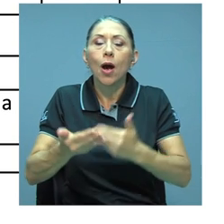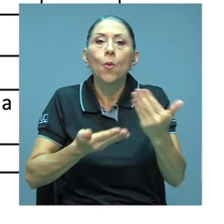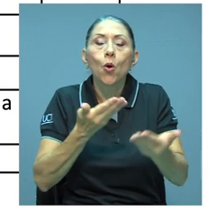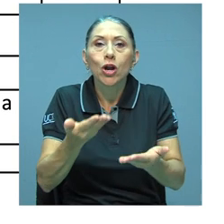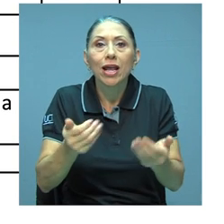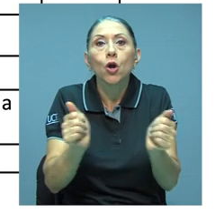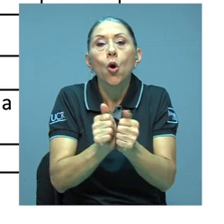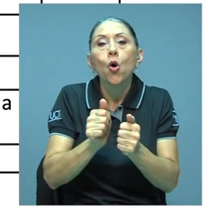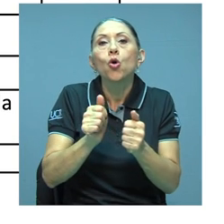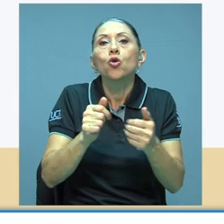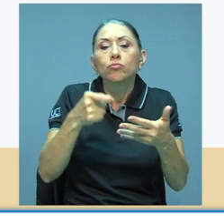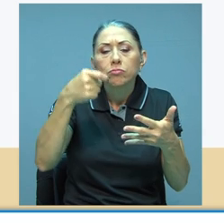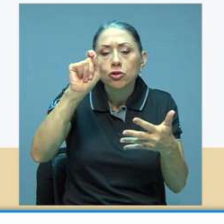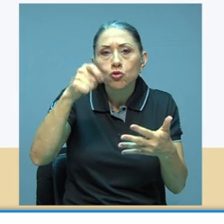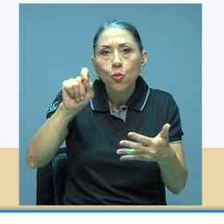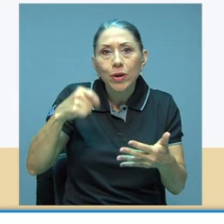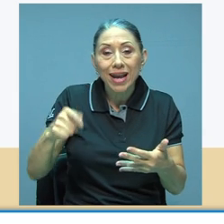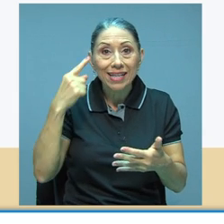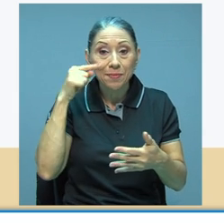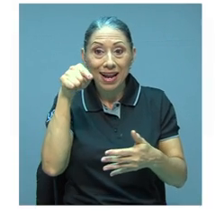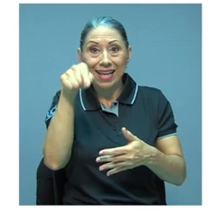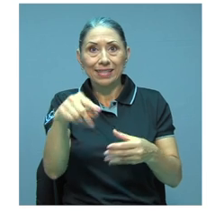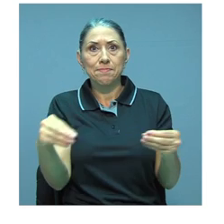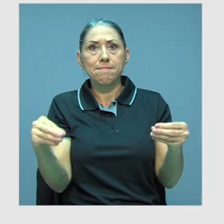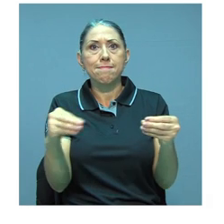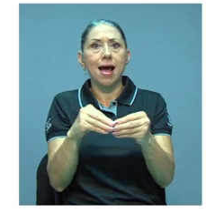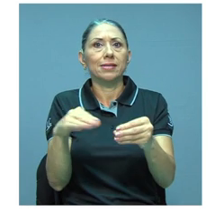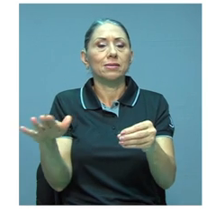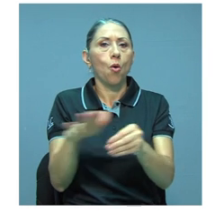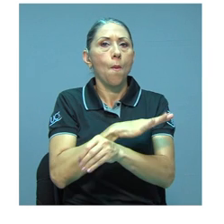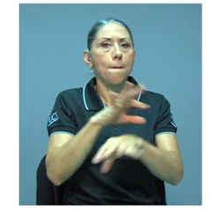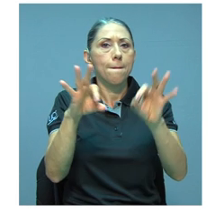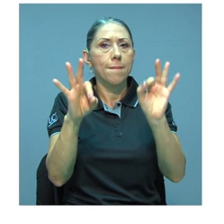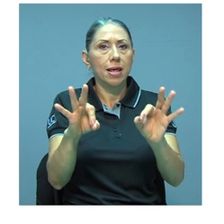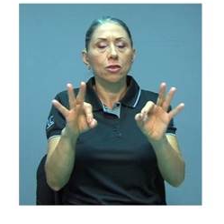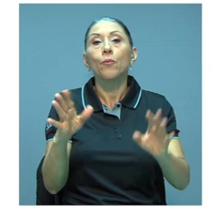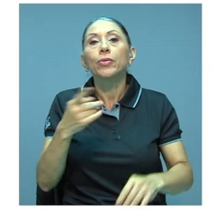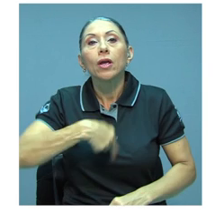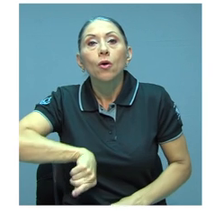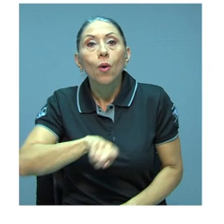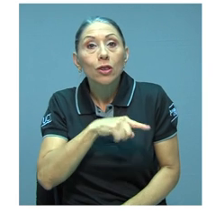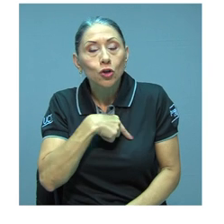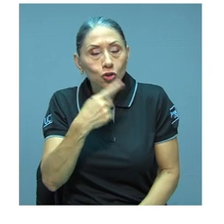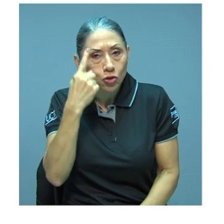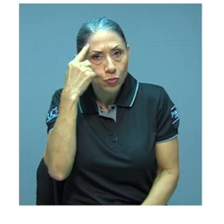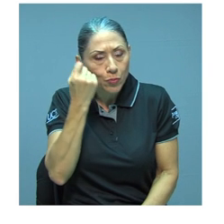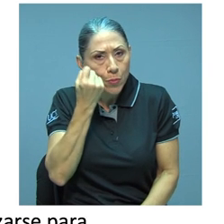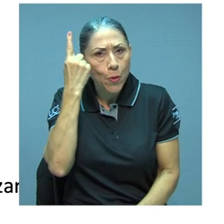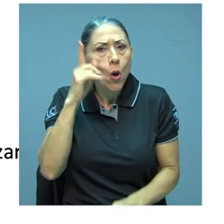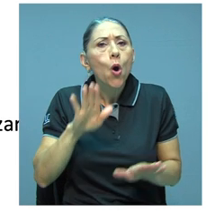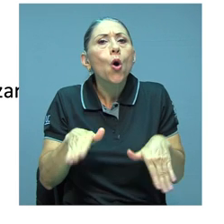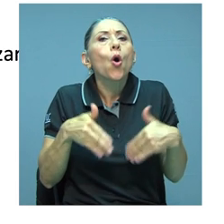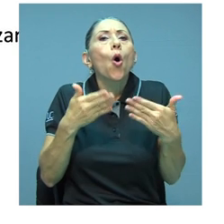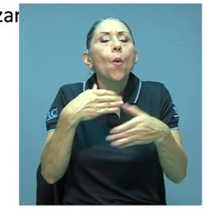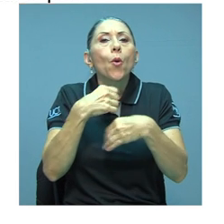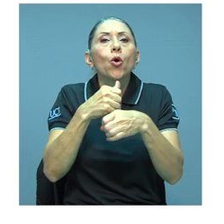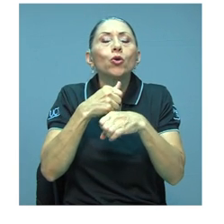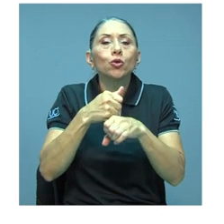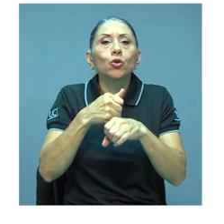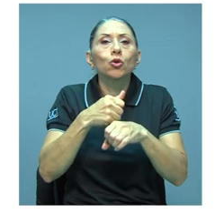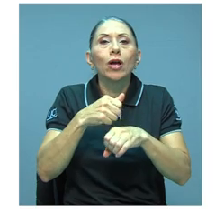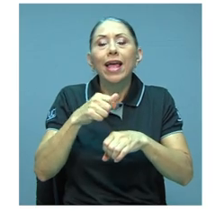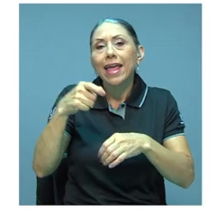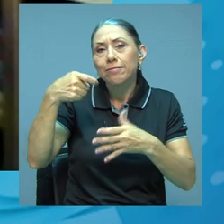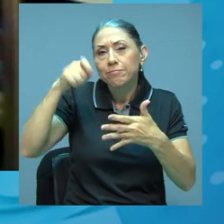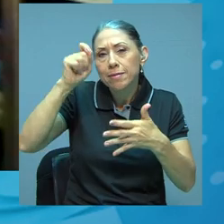contribuyendo con rúbricas para que el banco sea más completo. Una vez que tenemos más claridad sobre cómo construir las rúbricas de